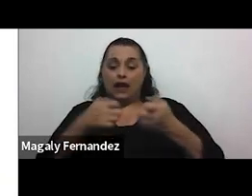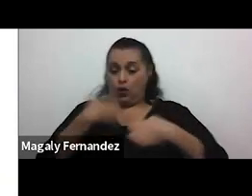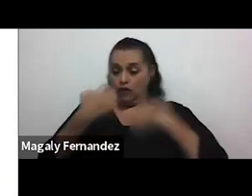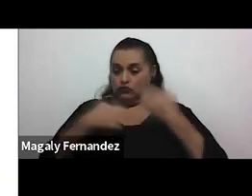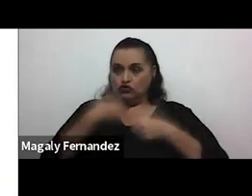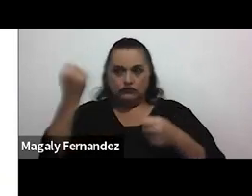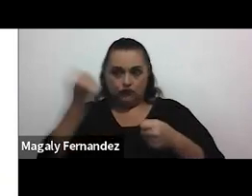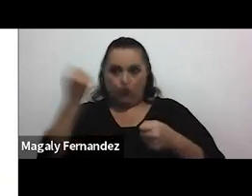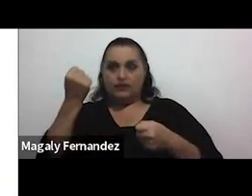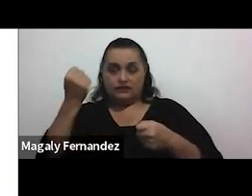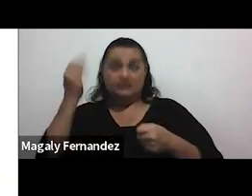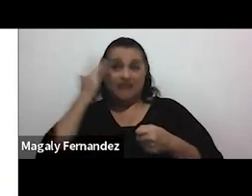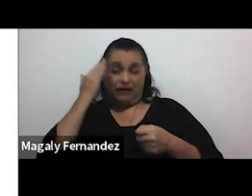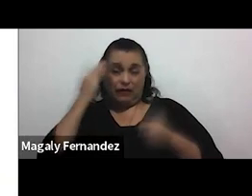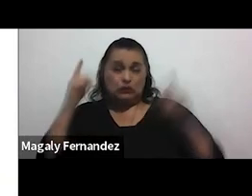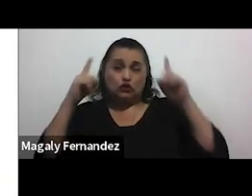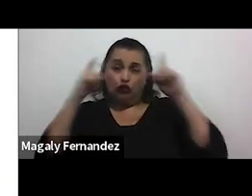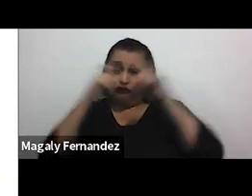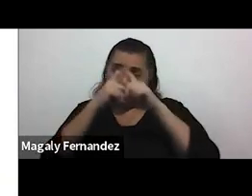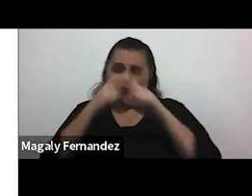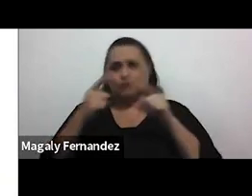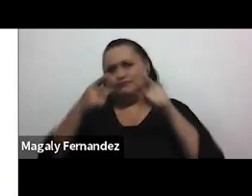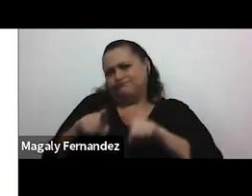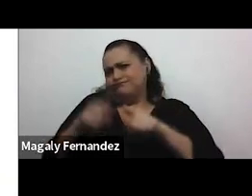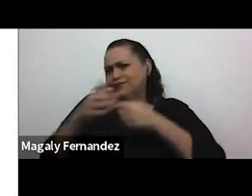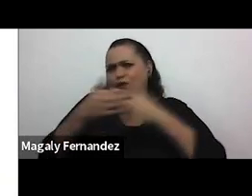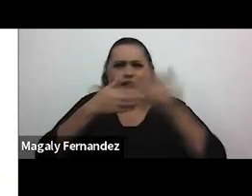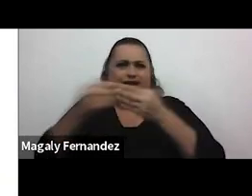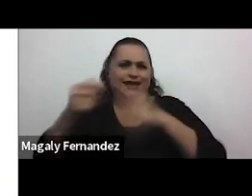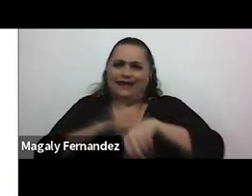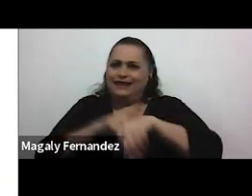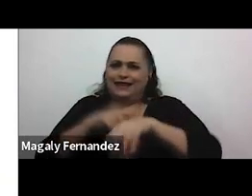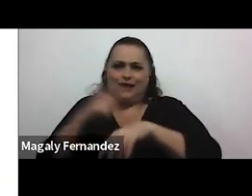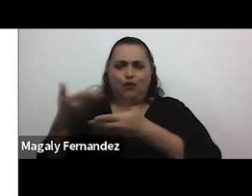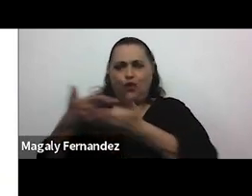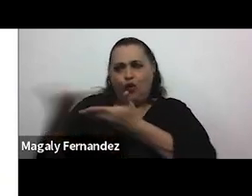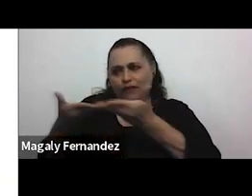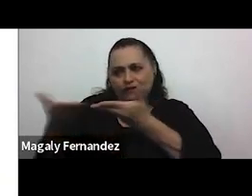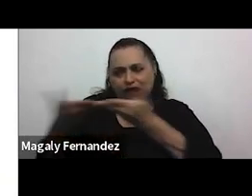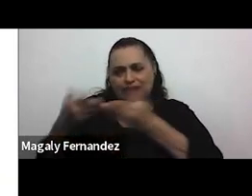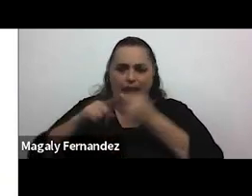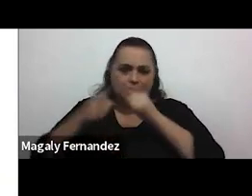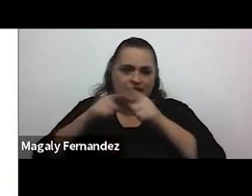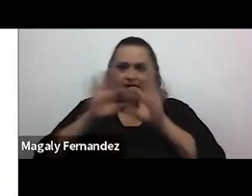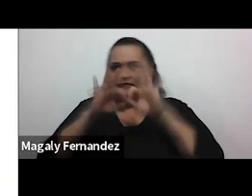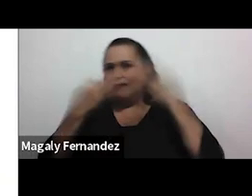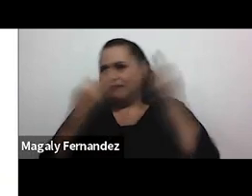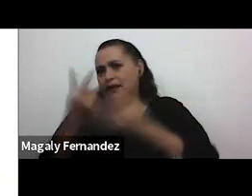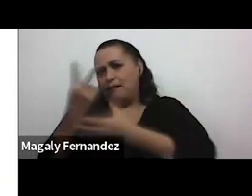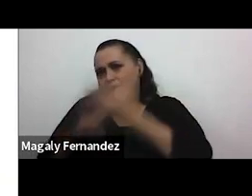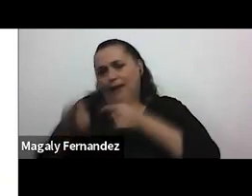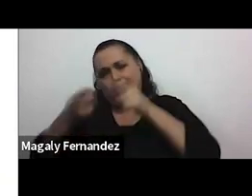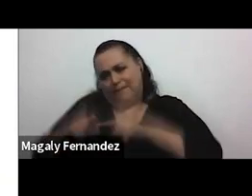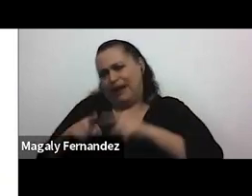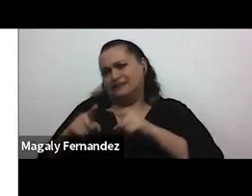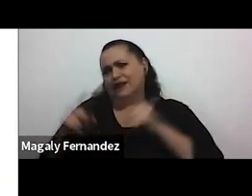porque sabemos que el conflicto siempre va a estar presente en cualquier tipo de convivencia llámese de amistad llámese de familia y mucho más de pareja pero